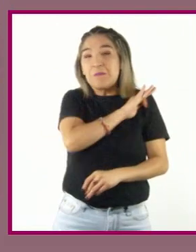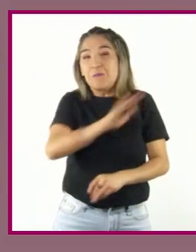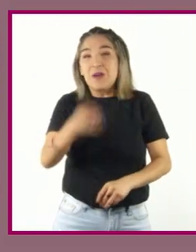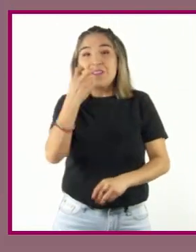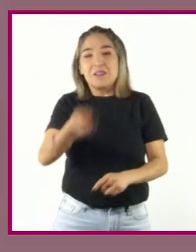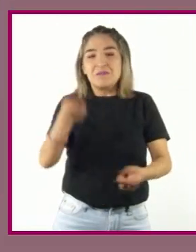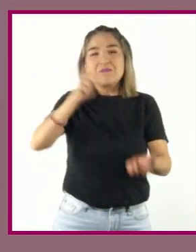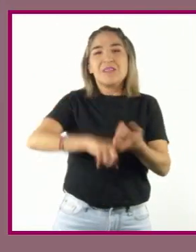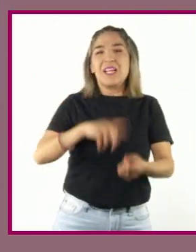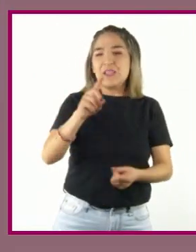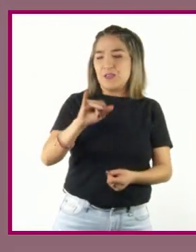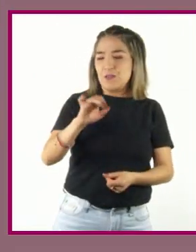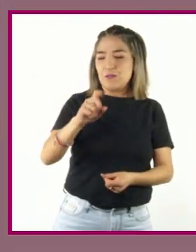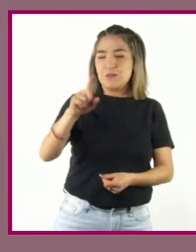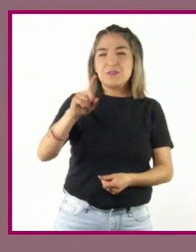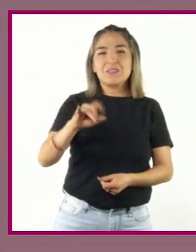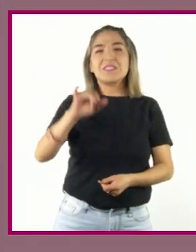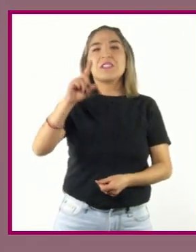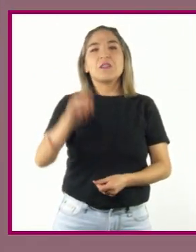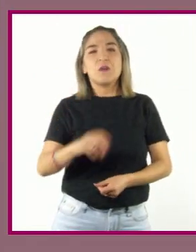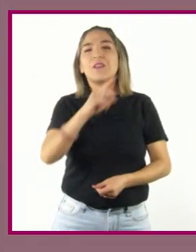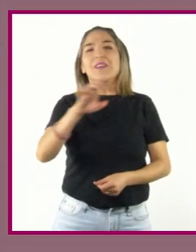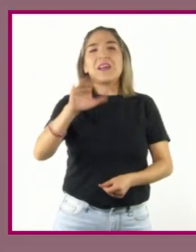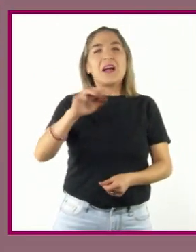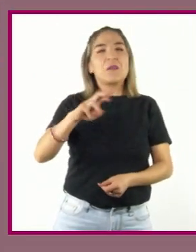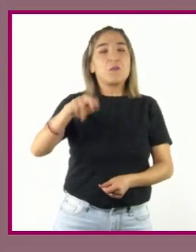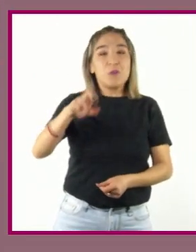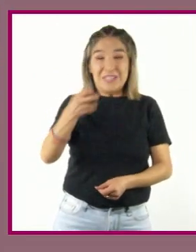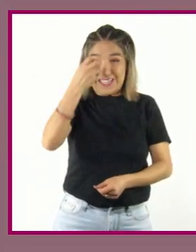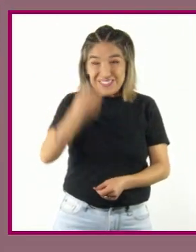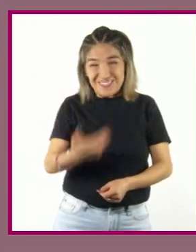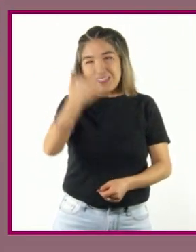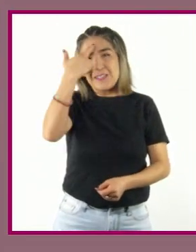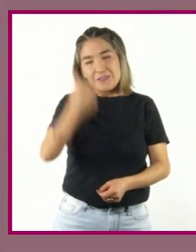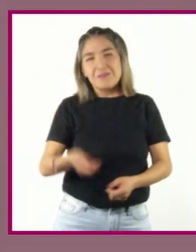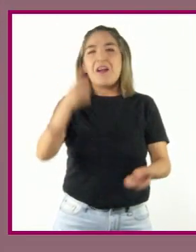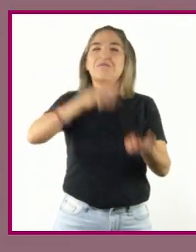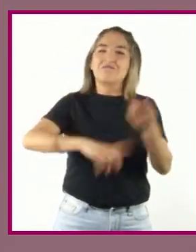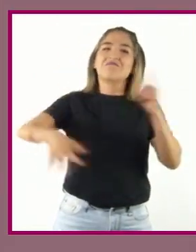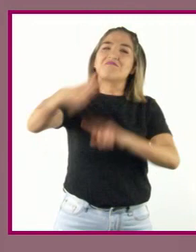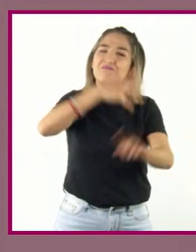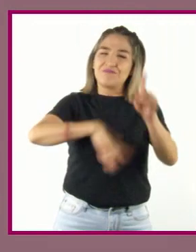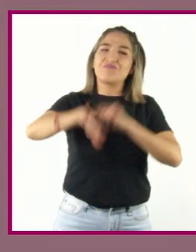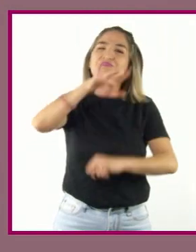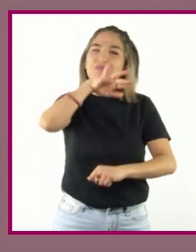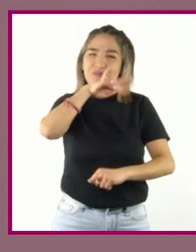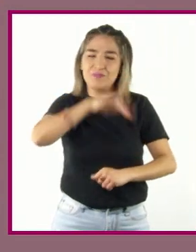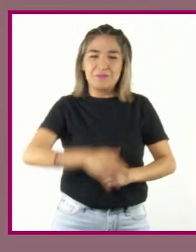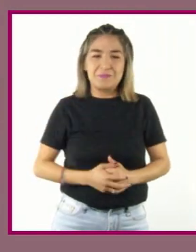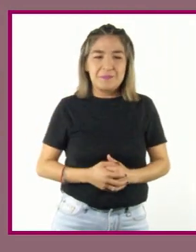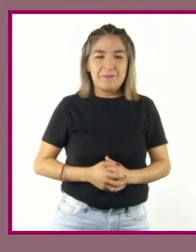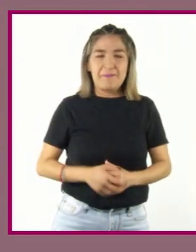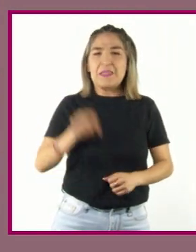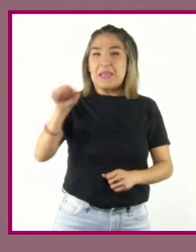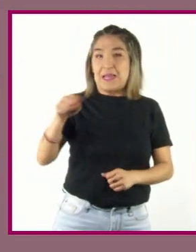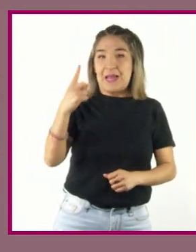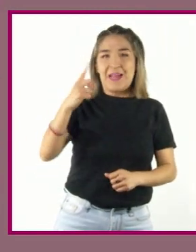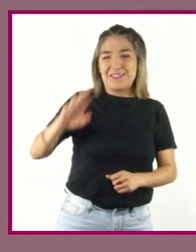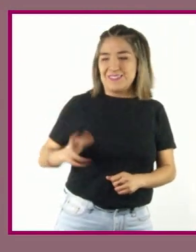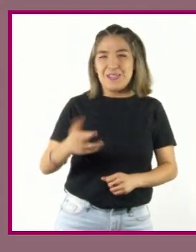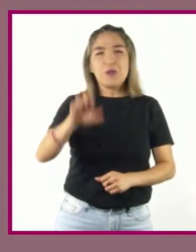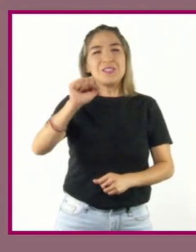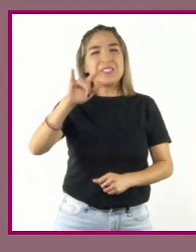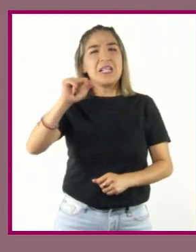la salida de bióxido de carbono y con ello, la contaminación de la cuenca hidrográfica. El agua del Silala también es